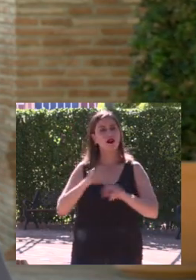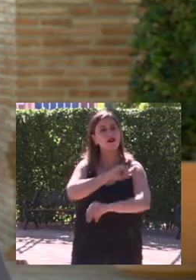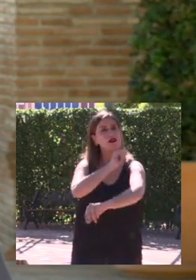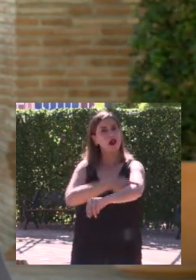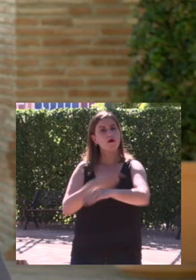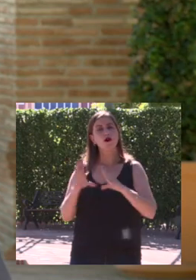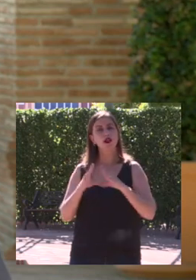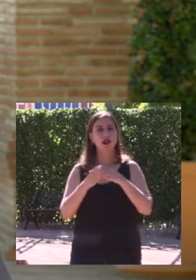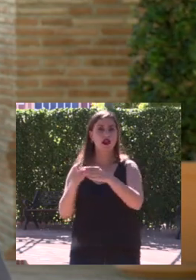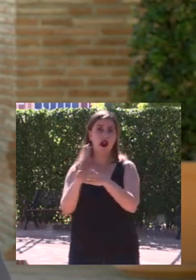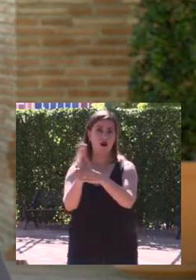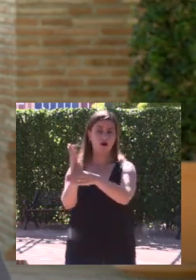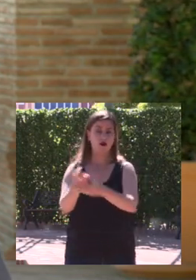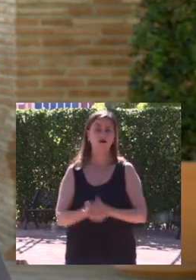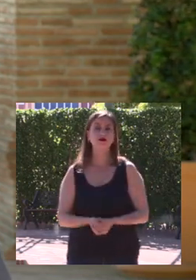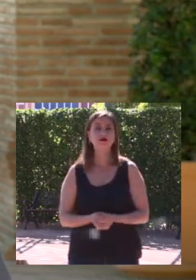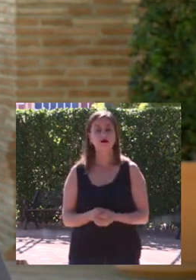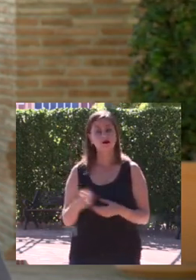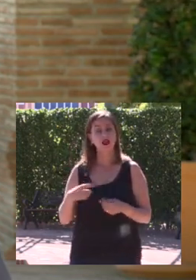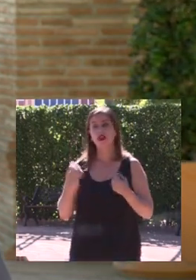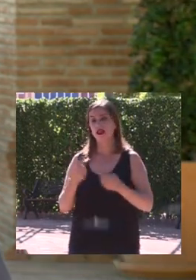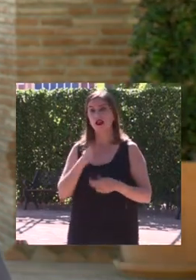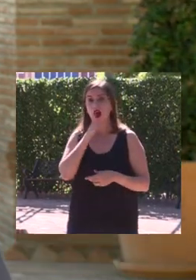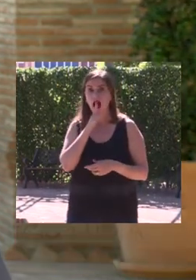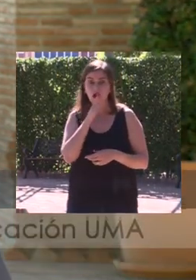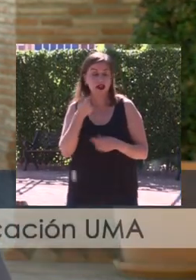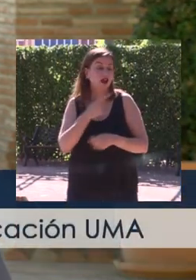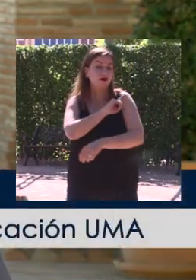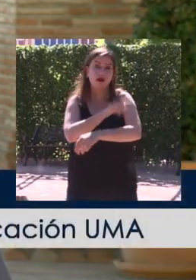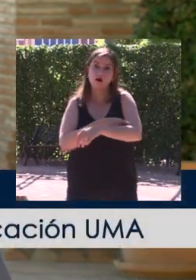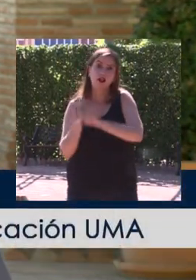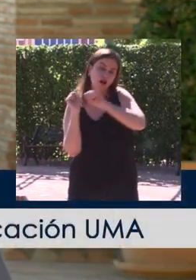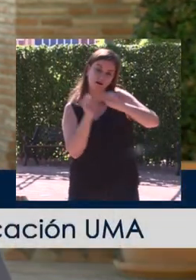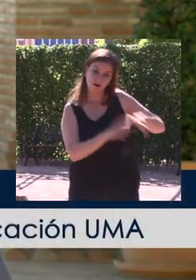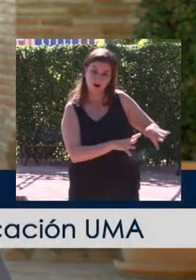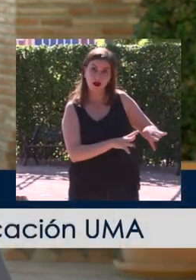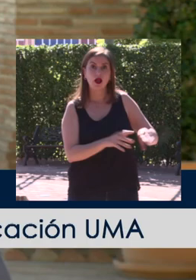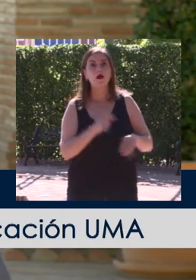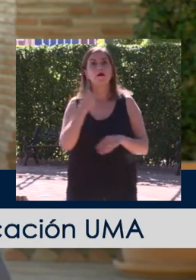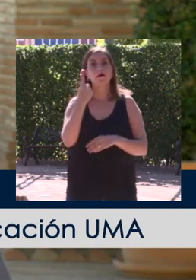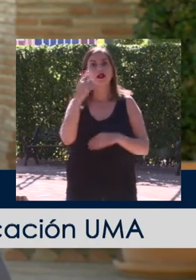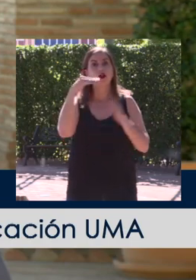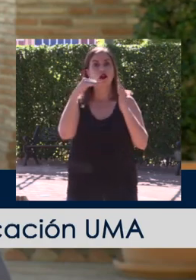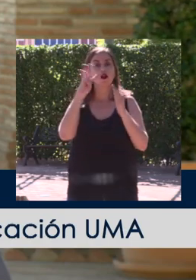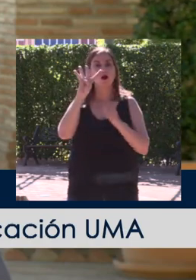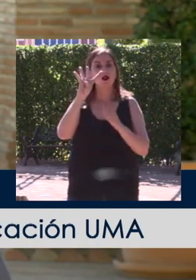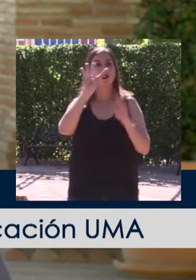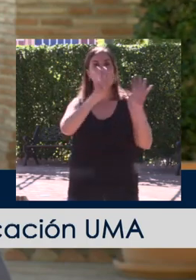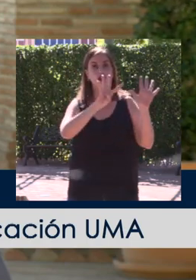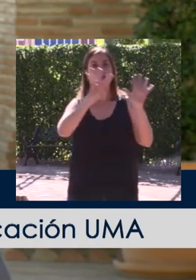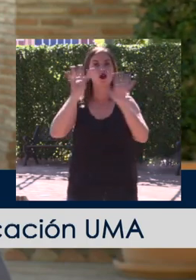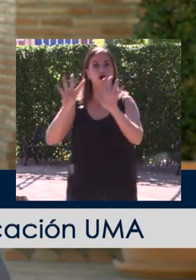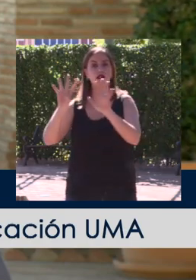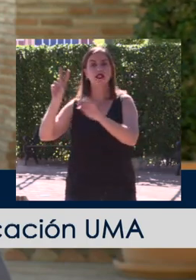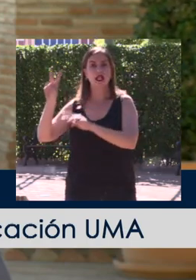Tras su retirada de este mundo olímpico, en 1998 puso en marcha otro proyecto no